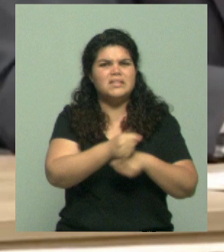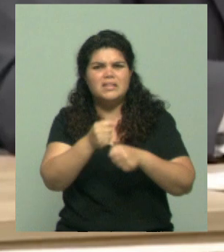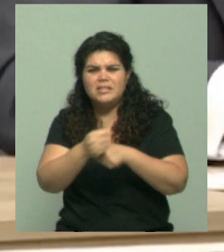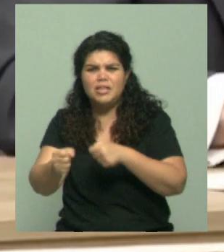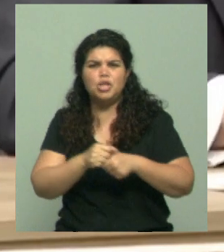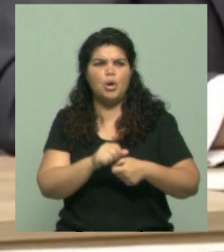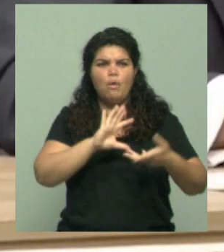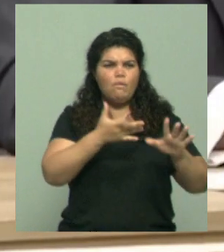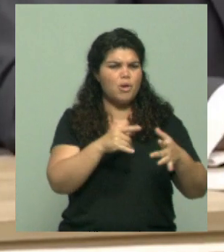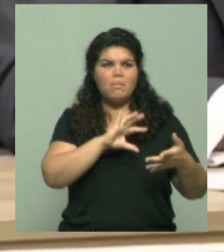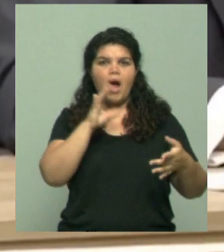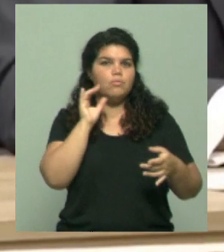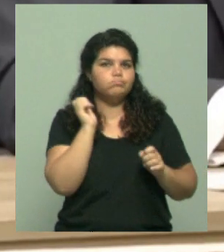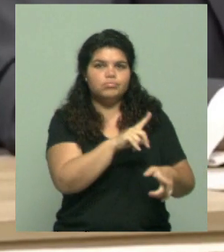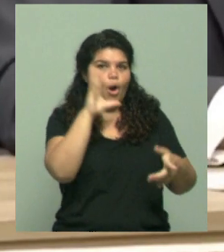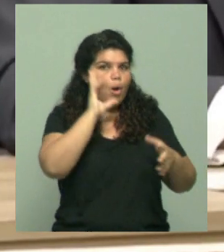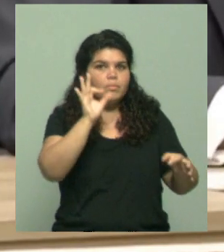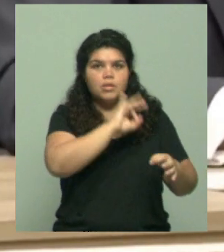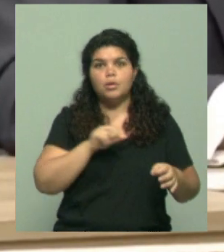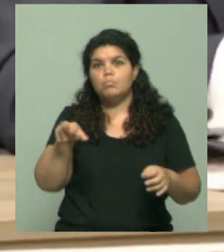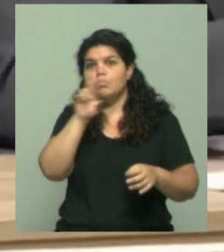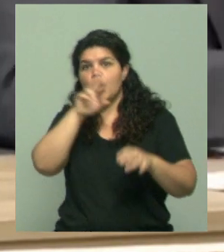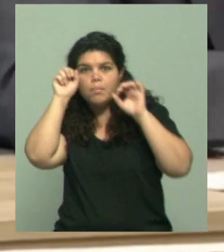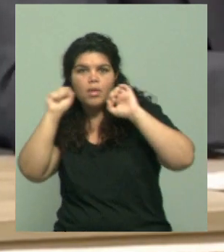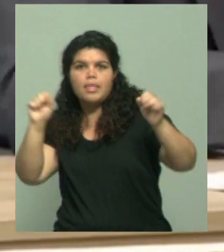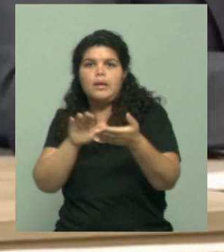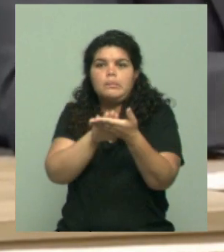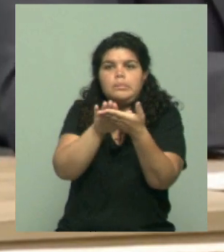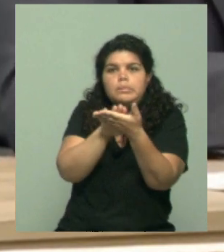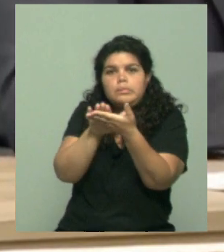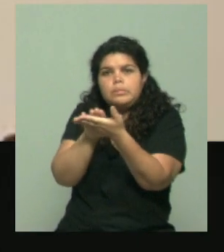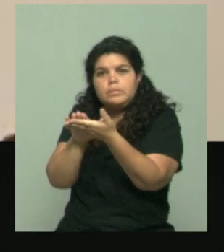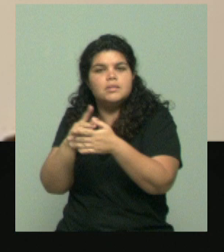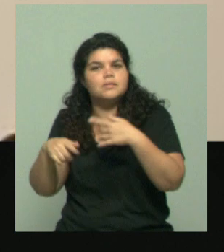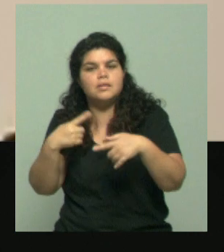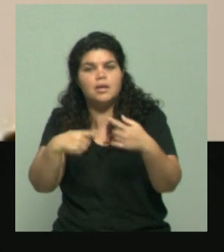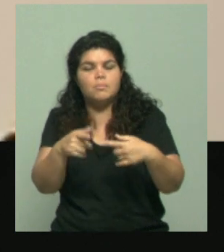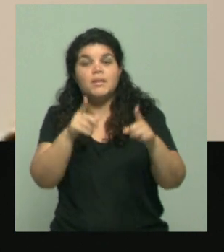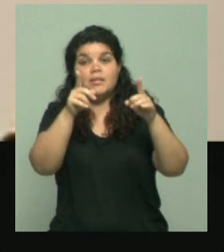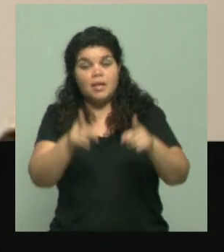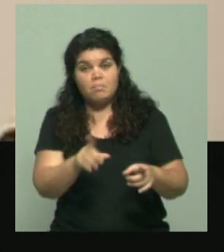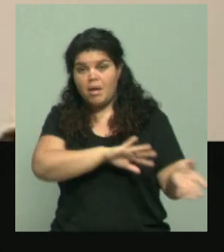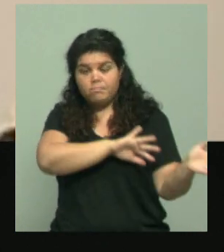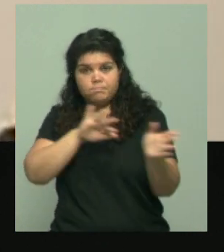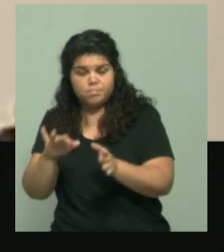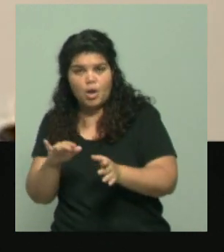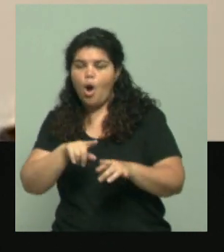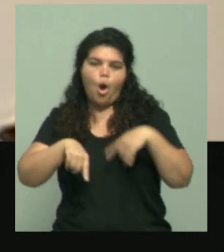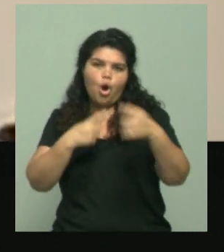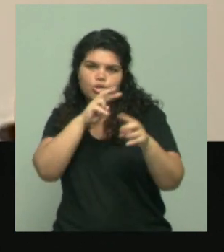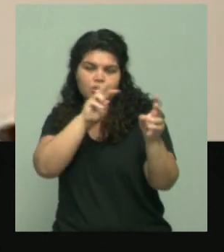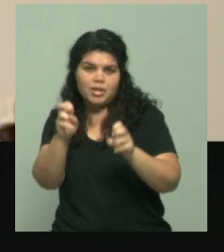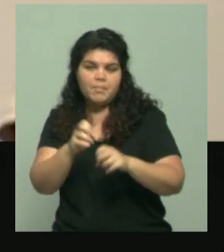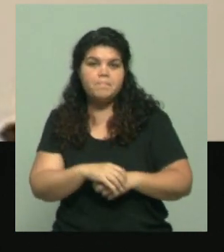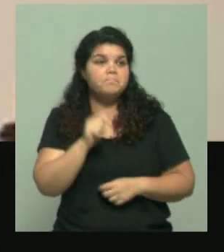marcadas. Después, con una perspectiva muy, con una impronta muy personal o muy individual de Javier